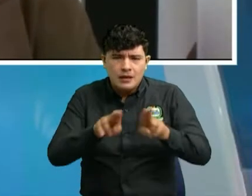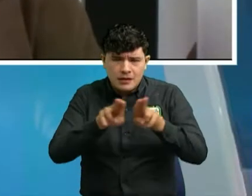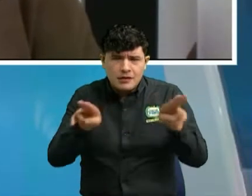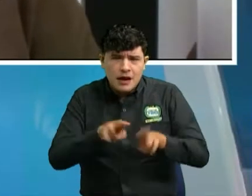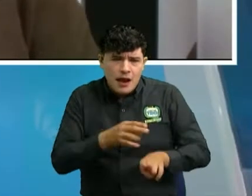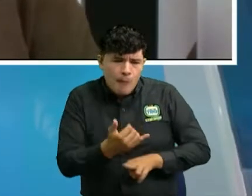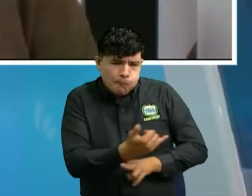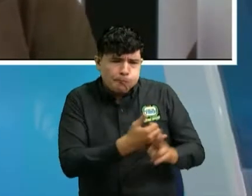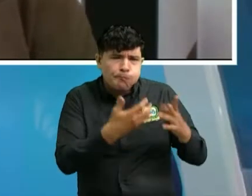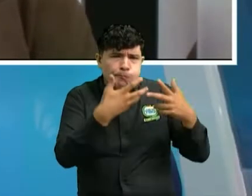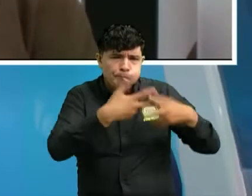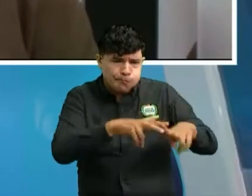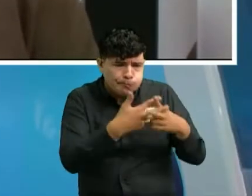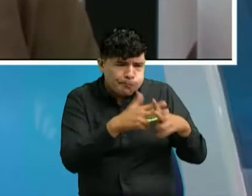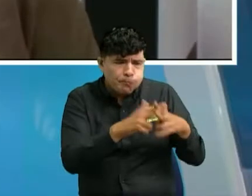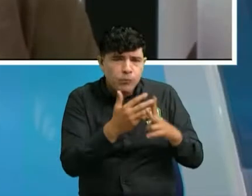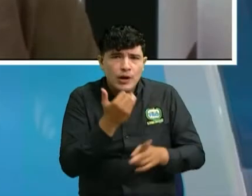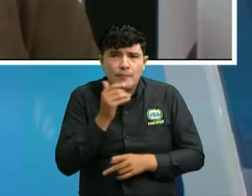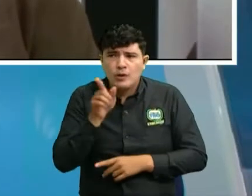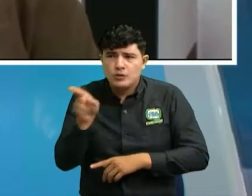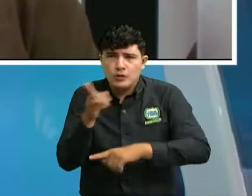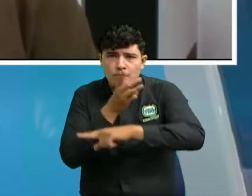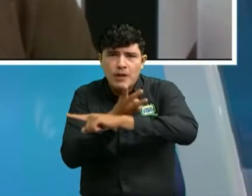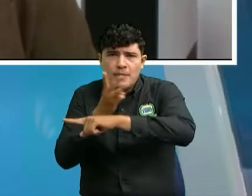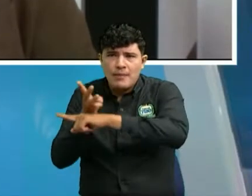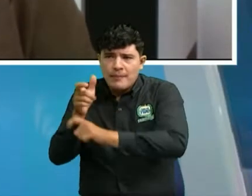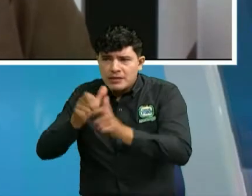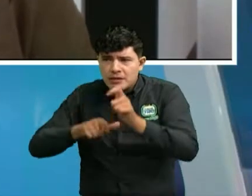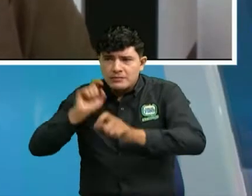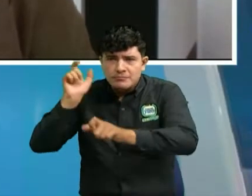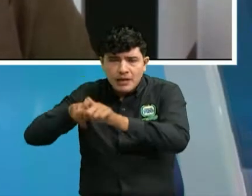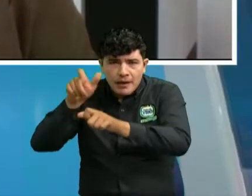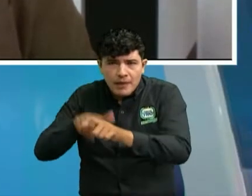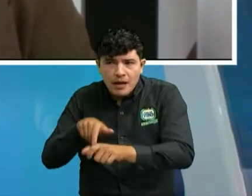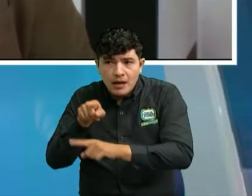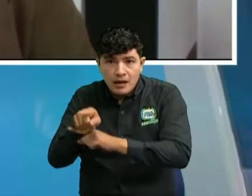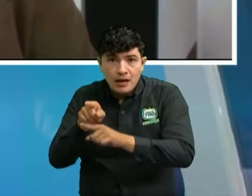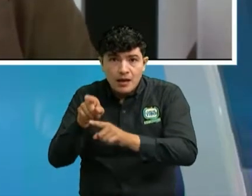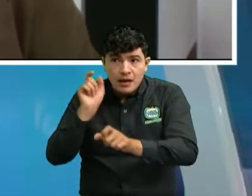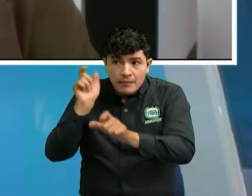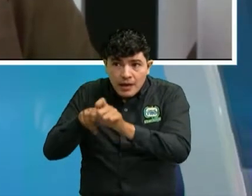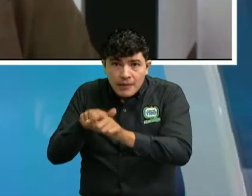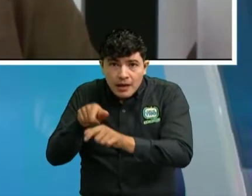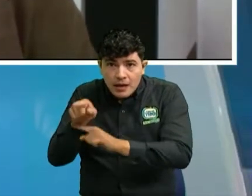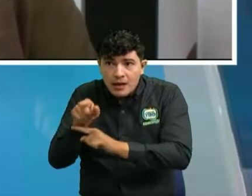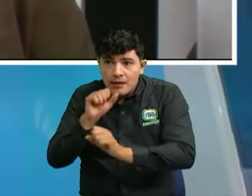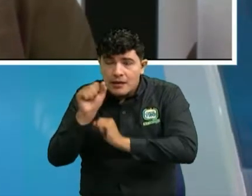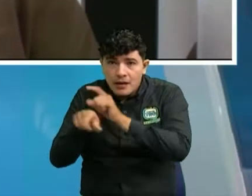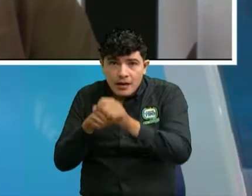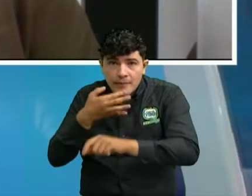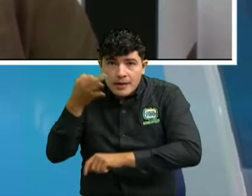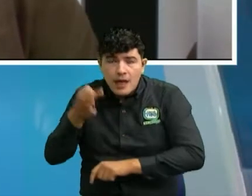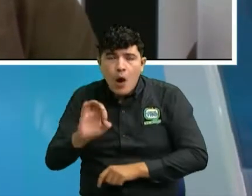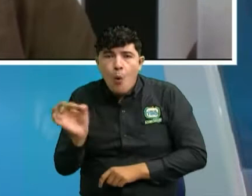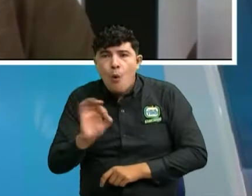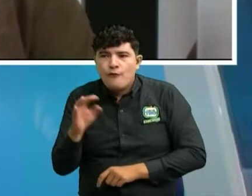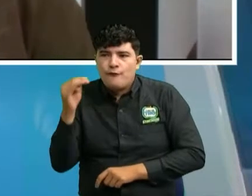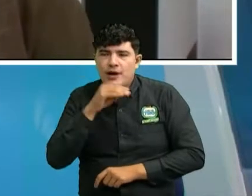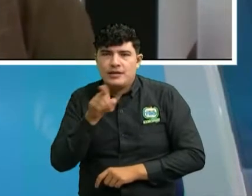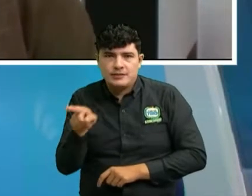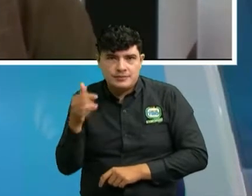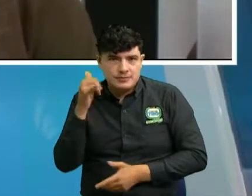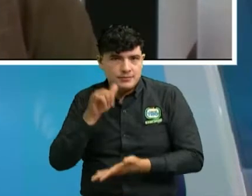una página tiene determinado número de seguidores y si estos seguidores son reales o en el mundo de las